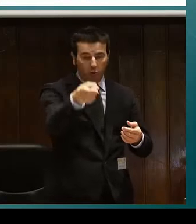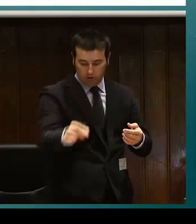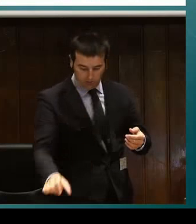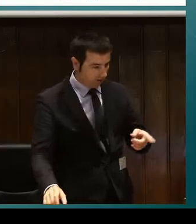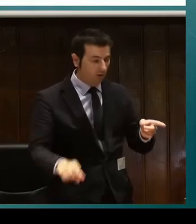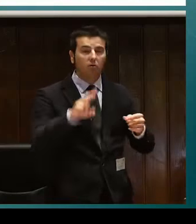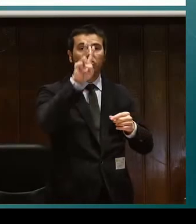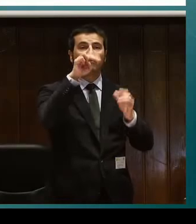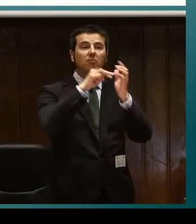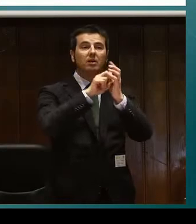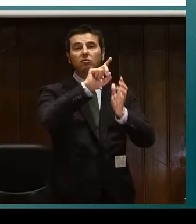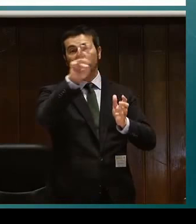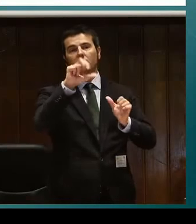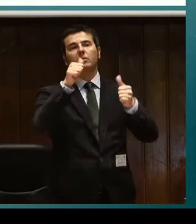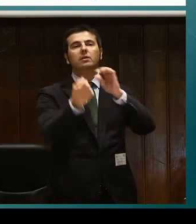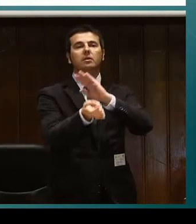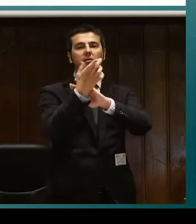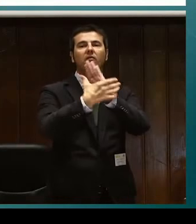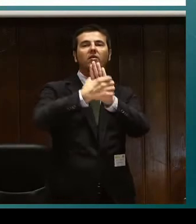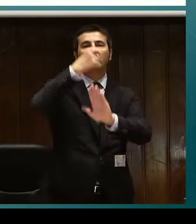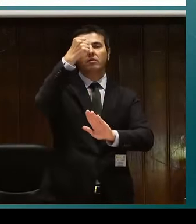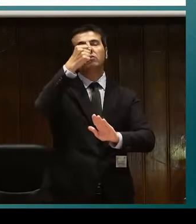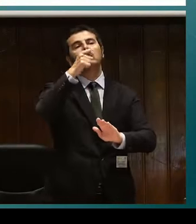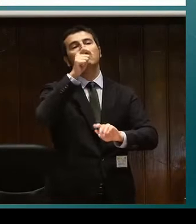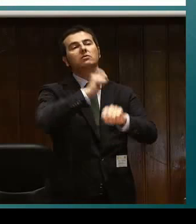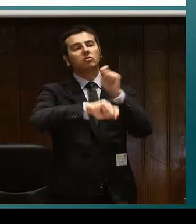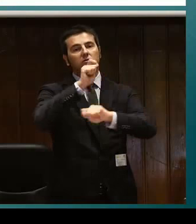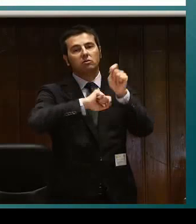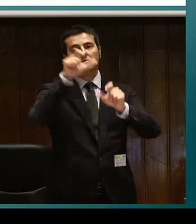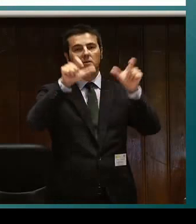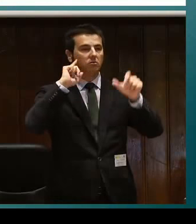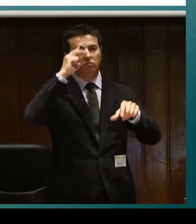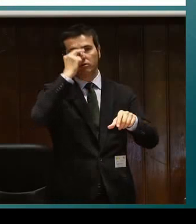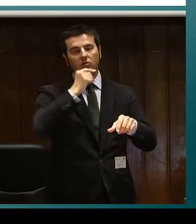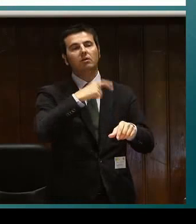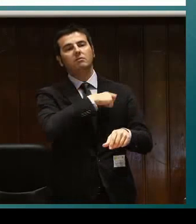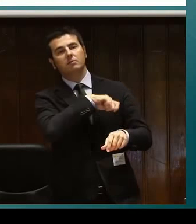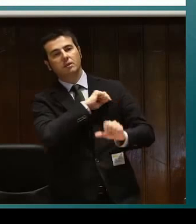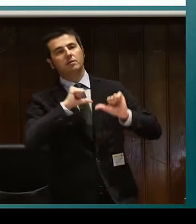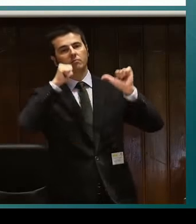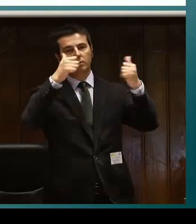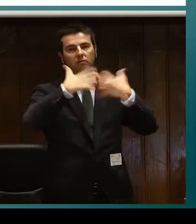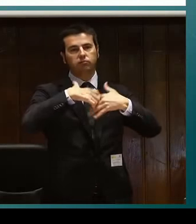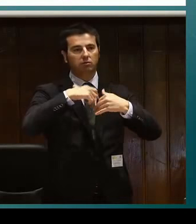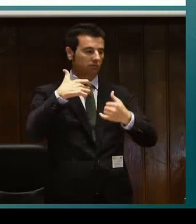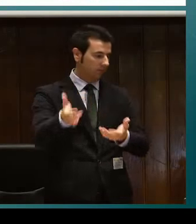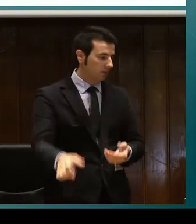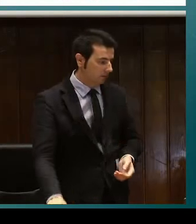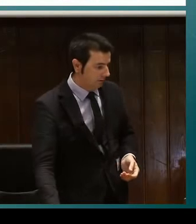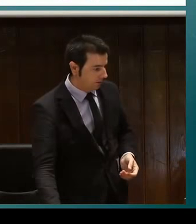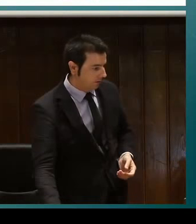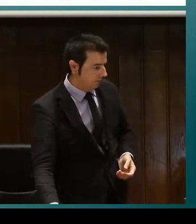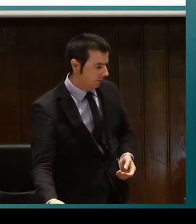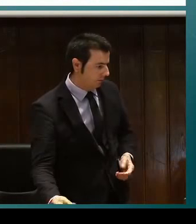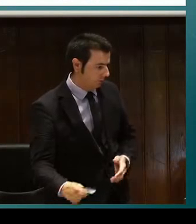convertirse en asociaciones independientes. Más tarde se creó la Federación de Asociaciones de